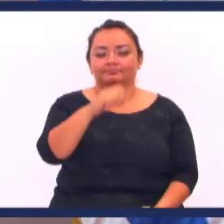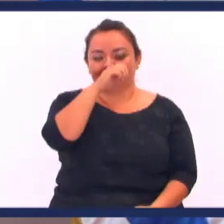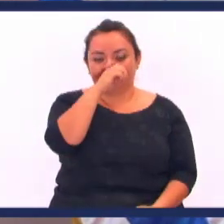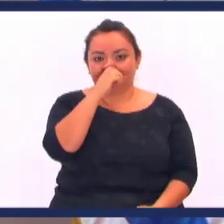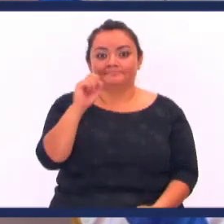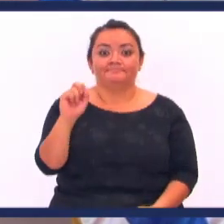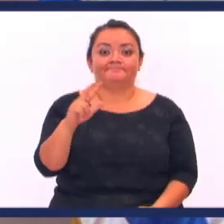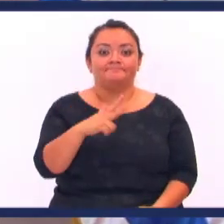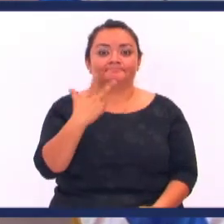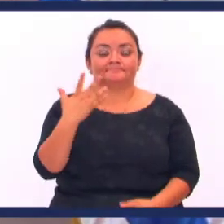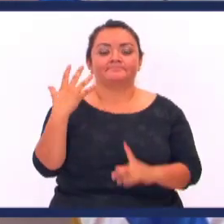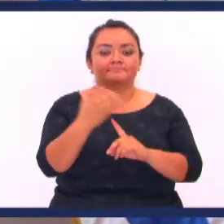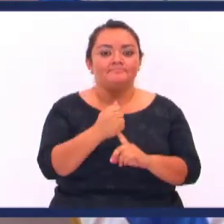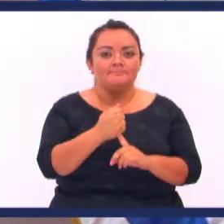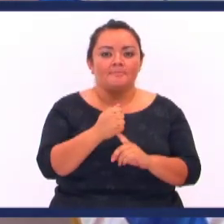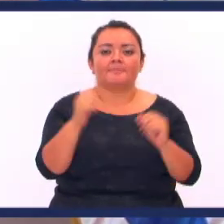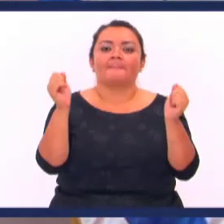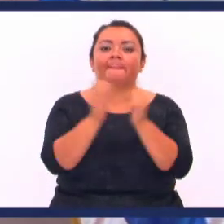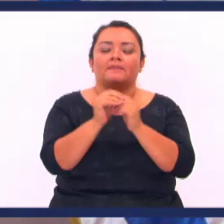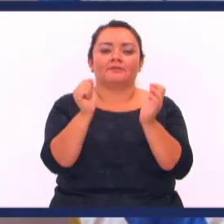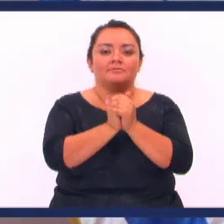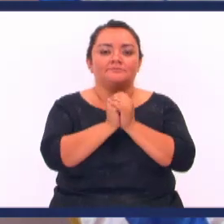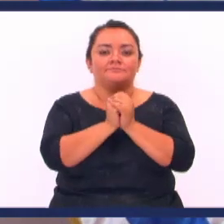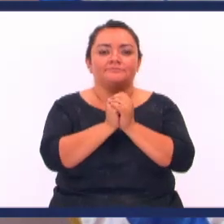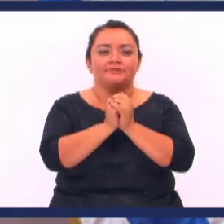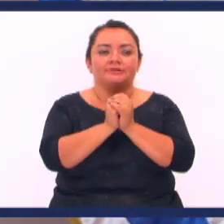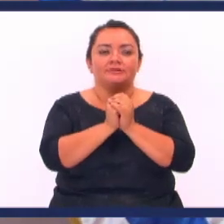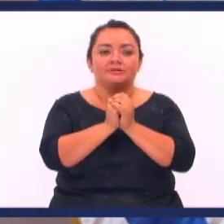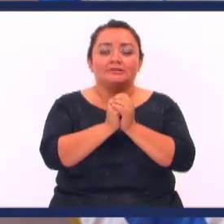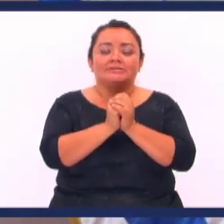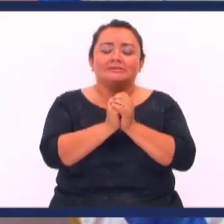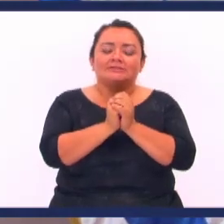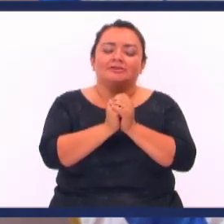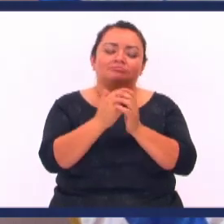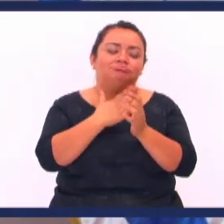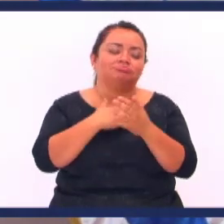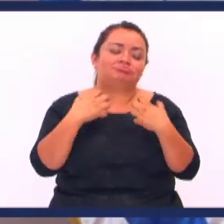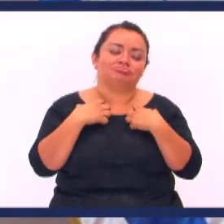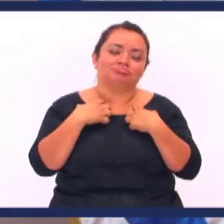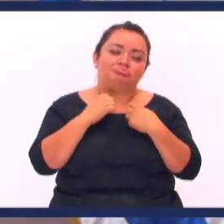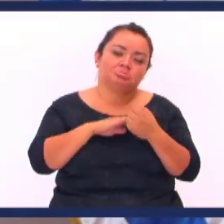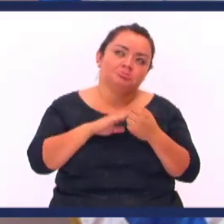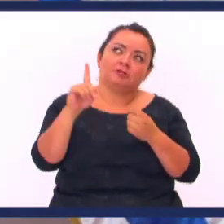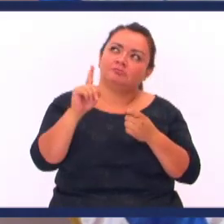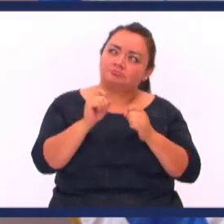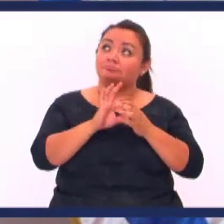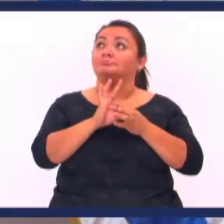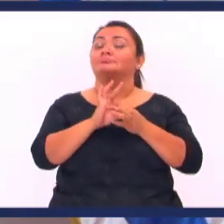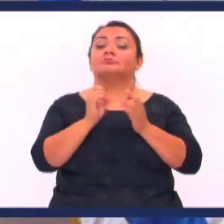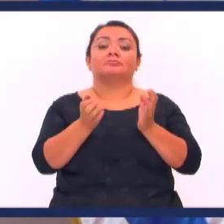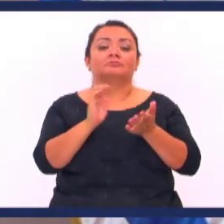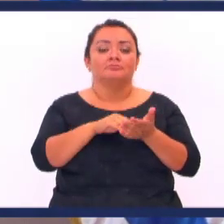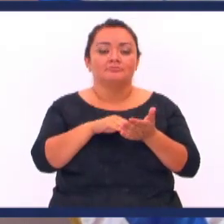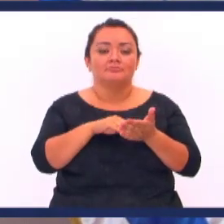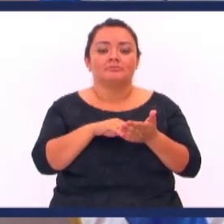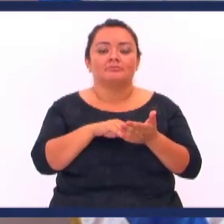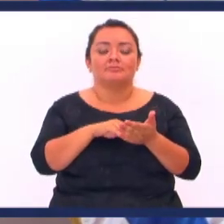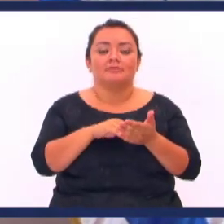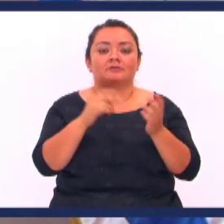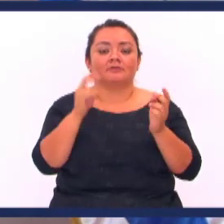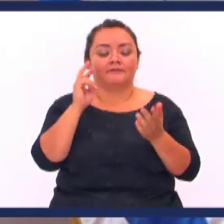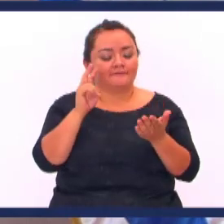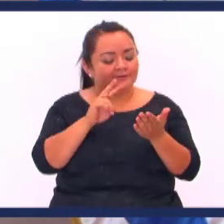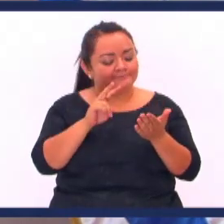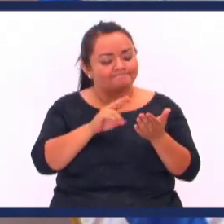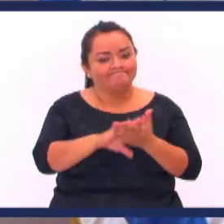objetivo Es que entendamos Que los problemas Activan las áreas En nuestra vida Que estaban descuidadas Vea conmigo Lo